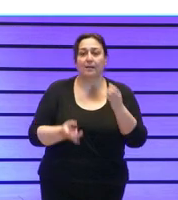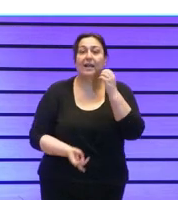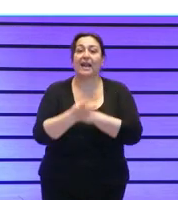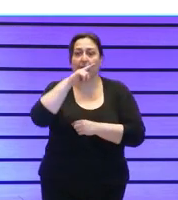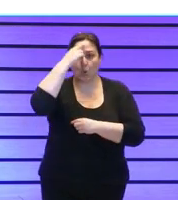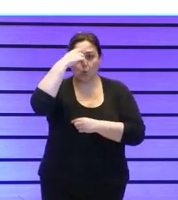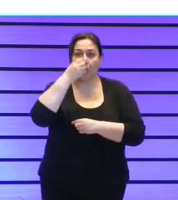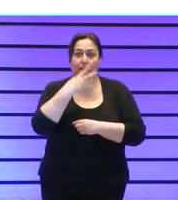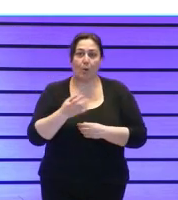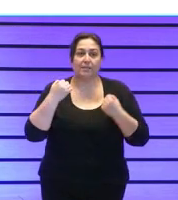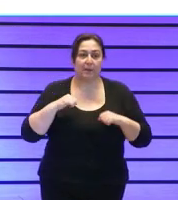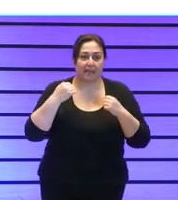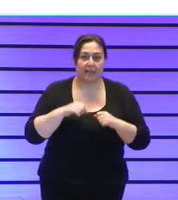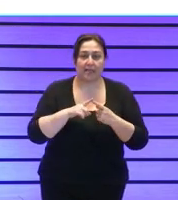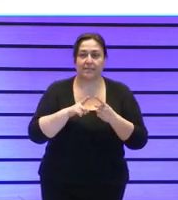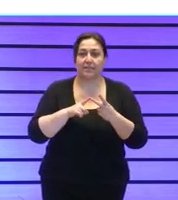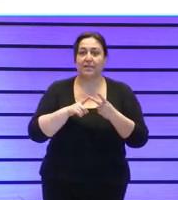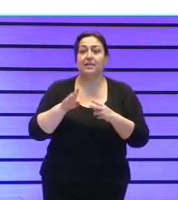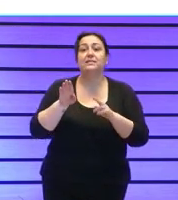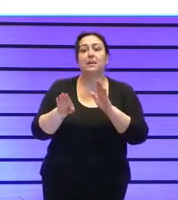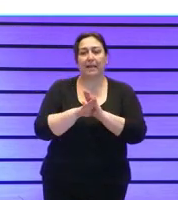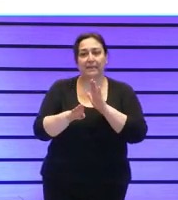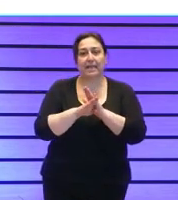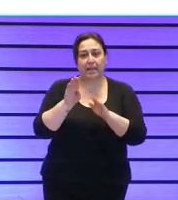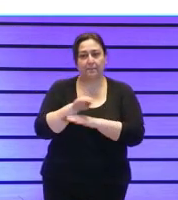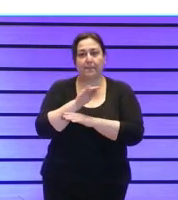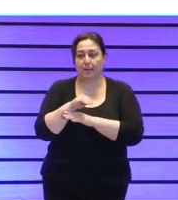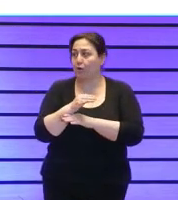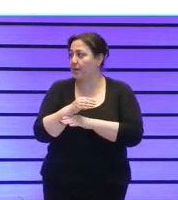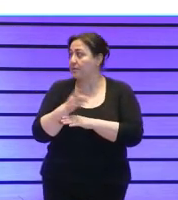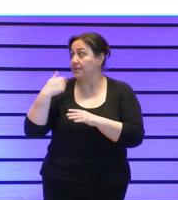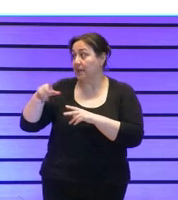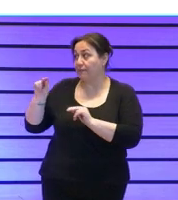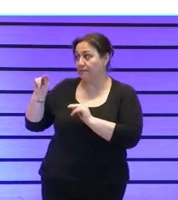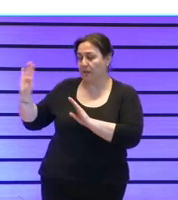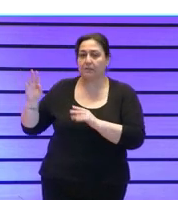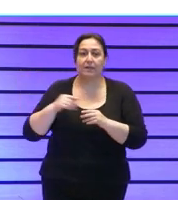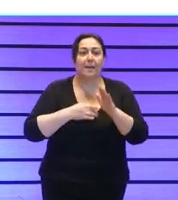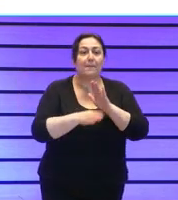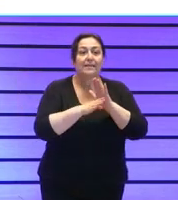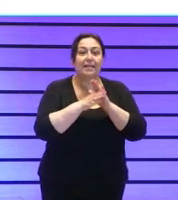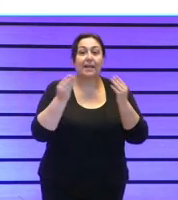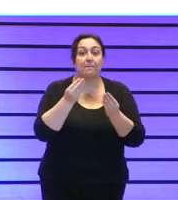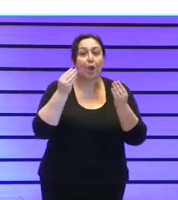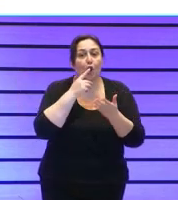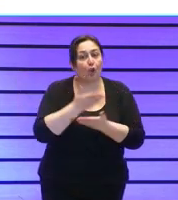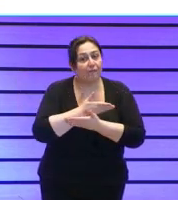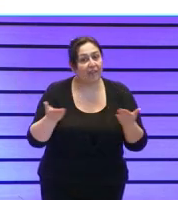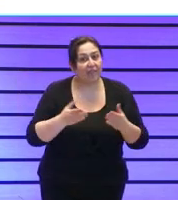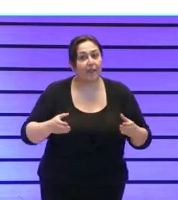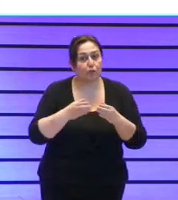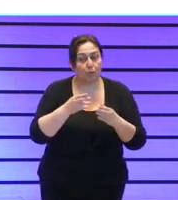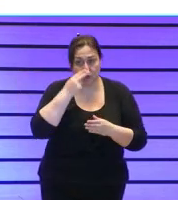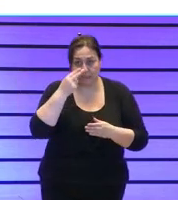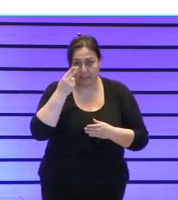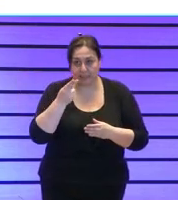prácticas se mantiene y mejora ya se mantiene y ya voy acabando se mantiene y mejora la confianza de los grupos de interés